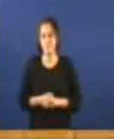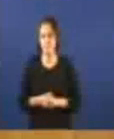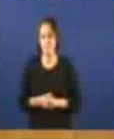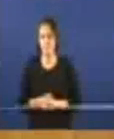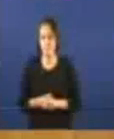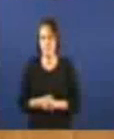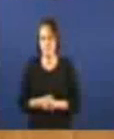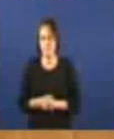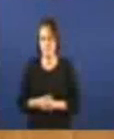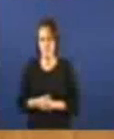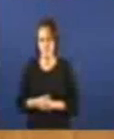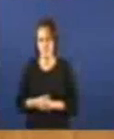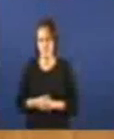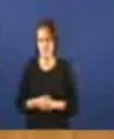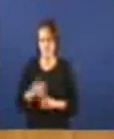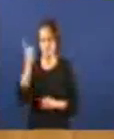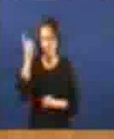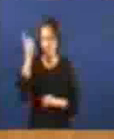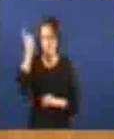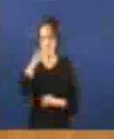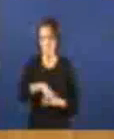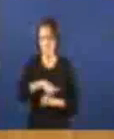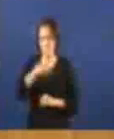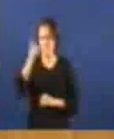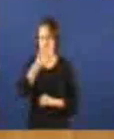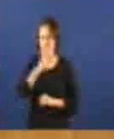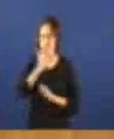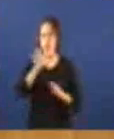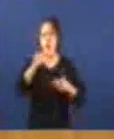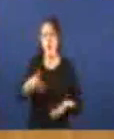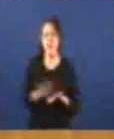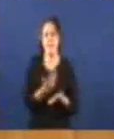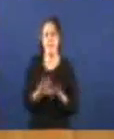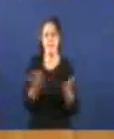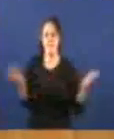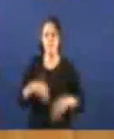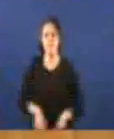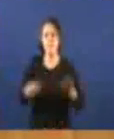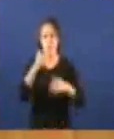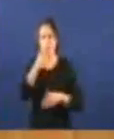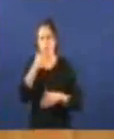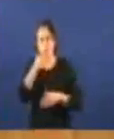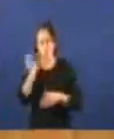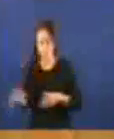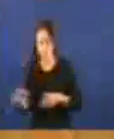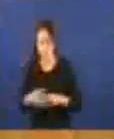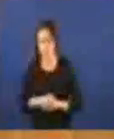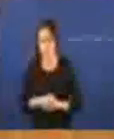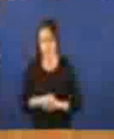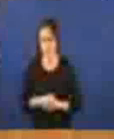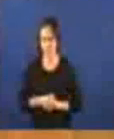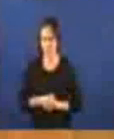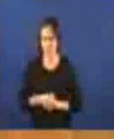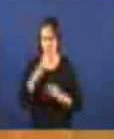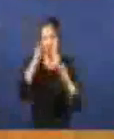a Luz de Fonmises, non personalmente, porque xa non está entre os vivos, pero que sí que o conhece, o